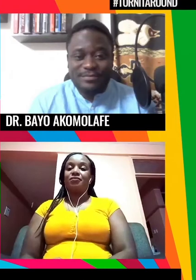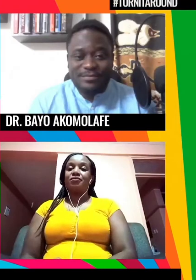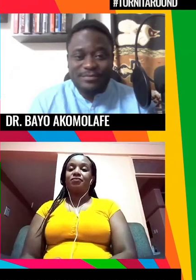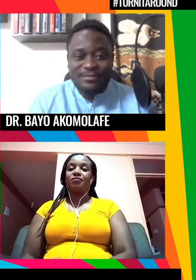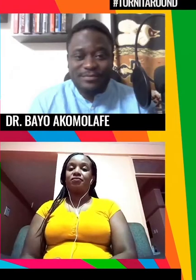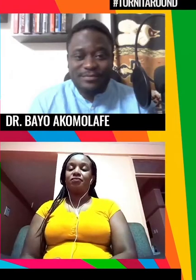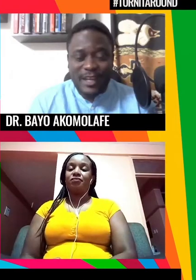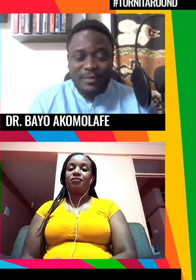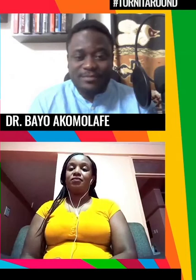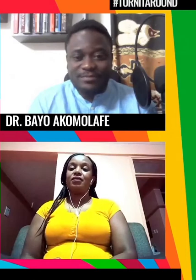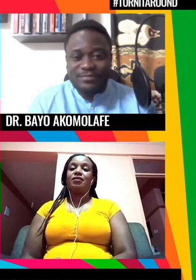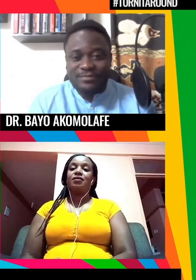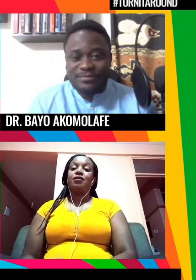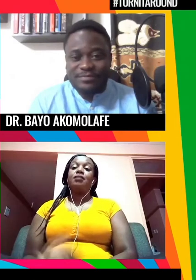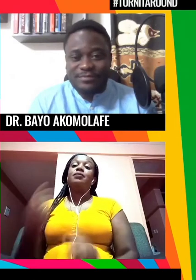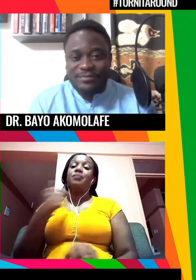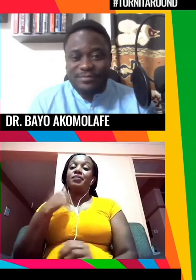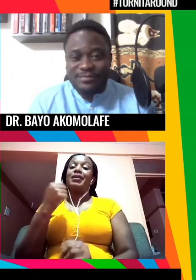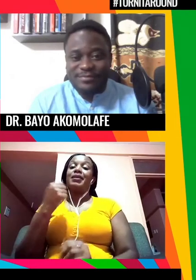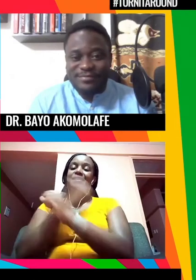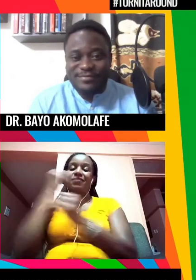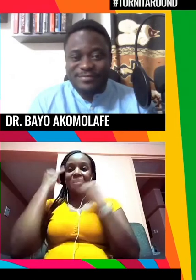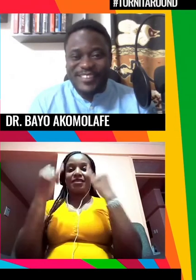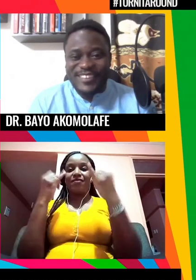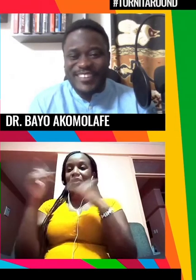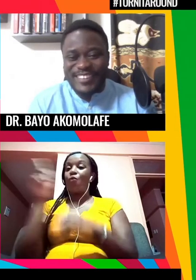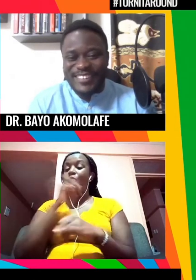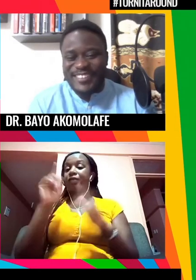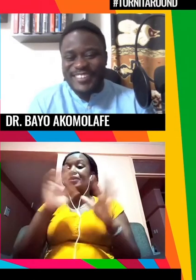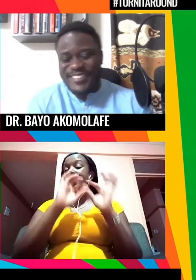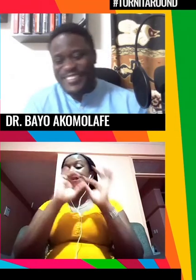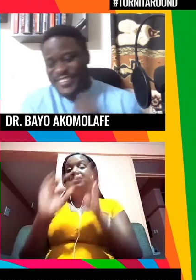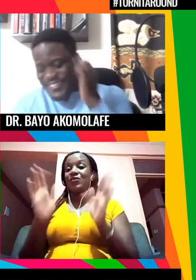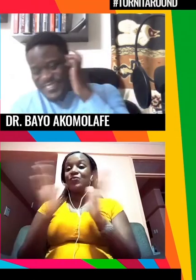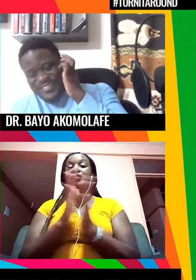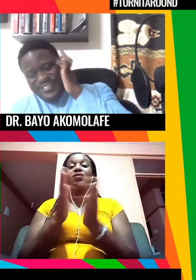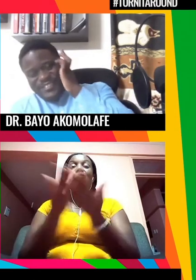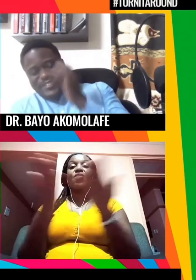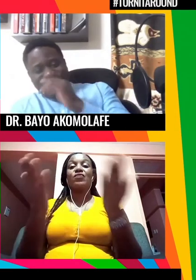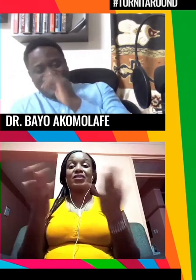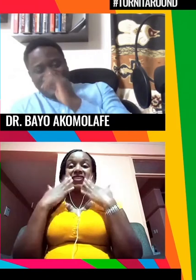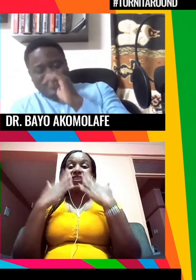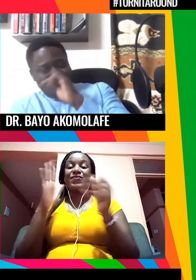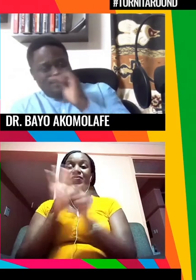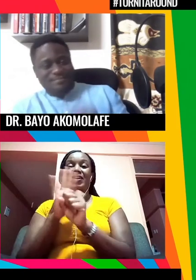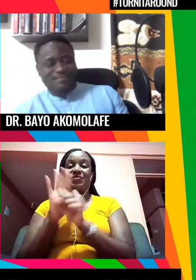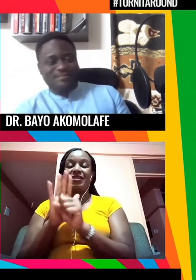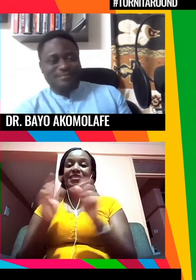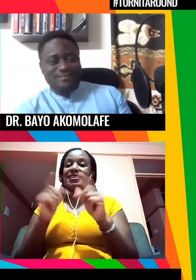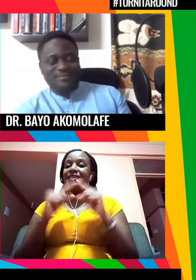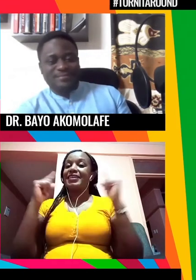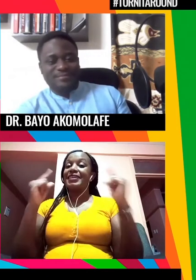idea de coaliciones salvajes me gustaría tener una con todos vosotros muchas gracias fantásticas respuestas